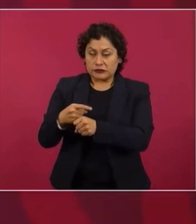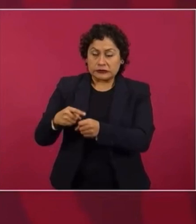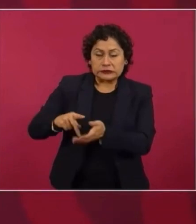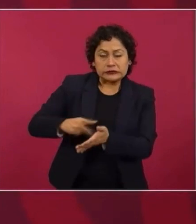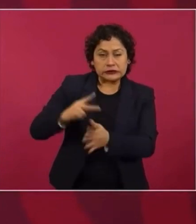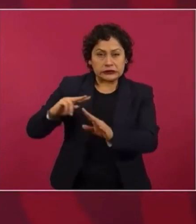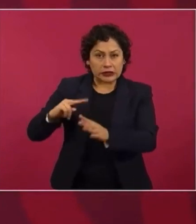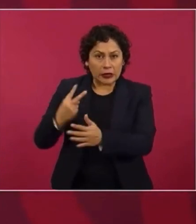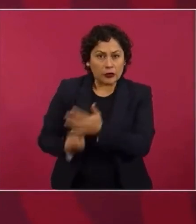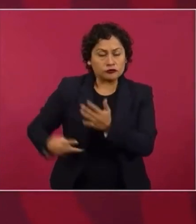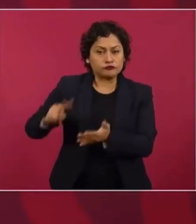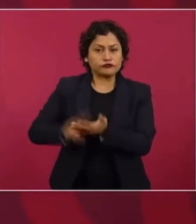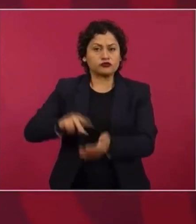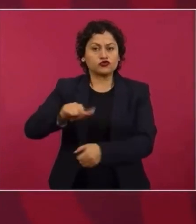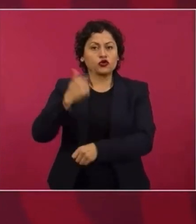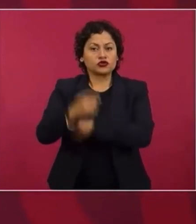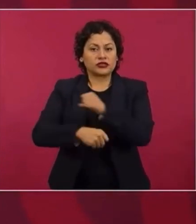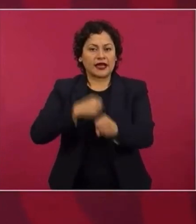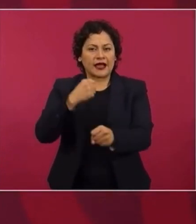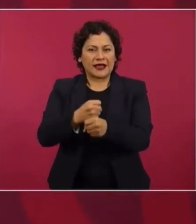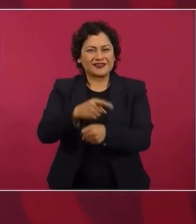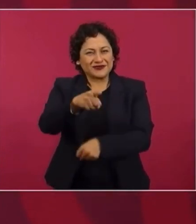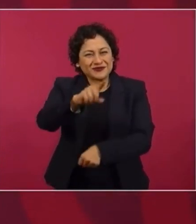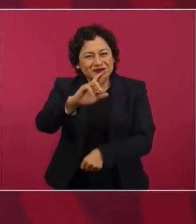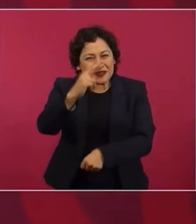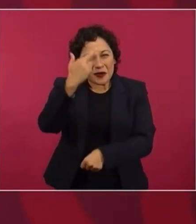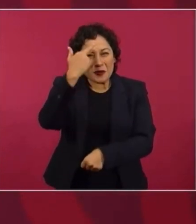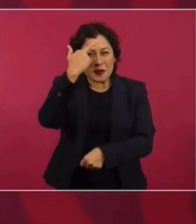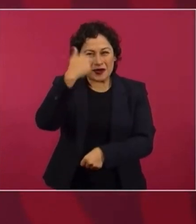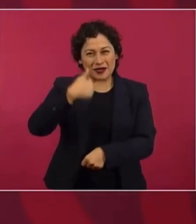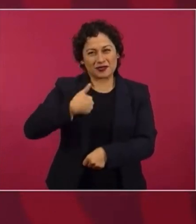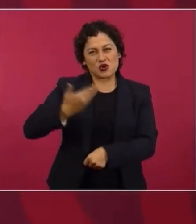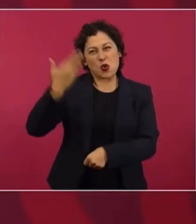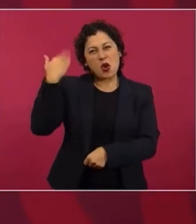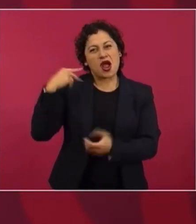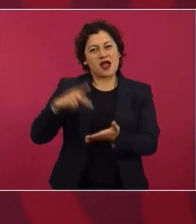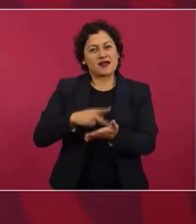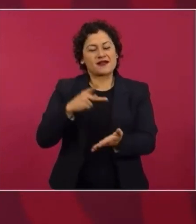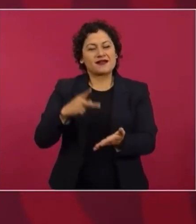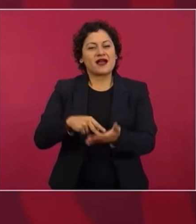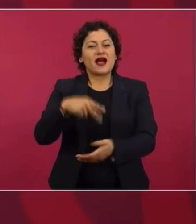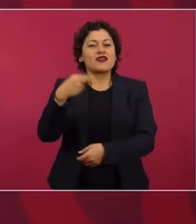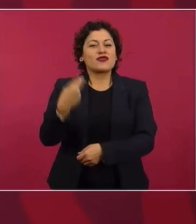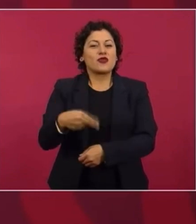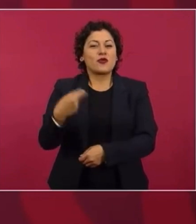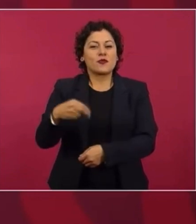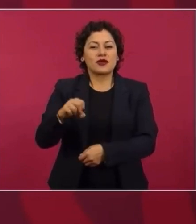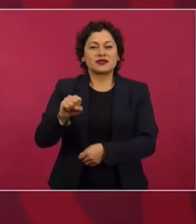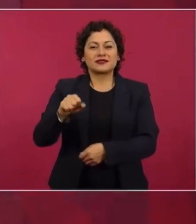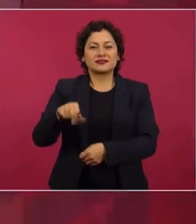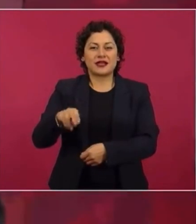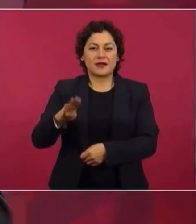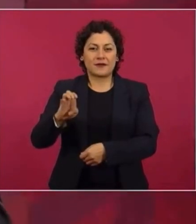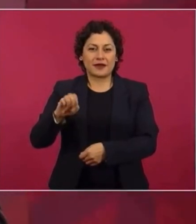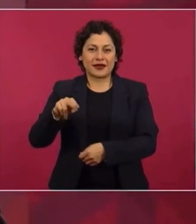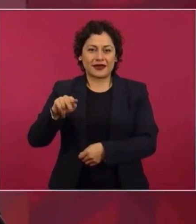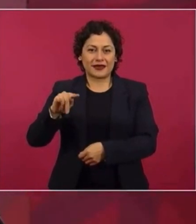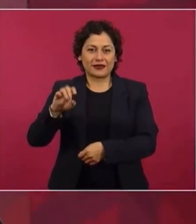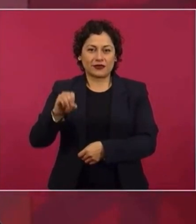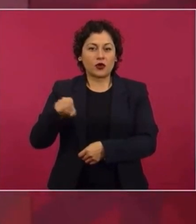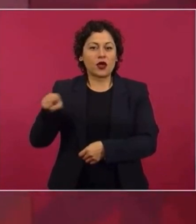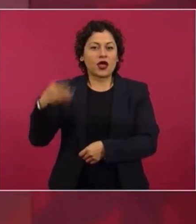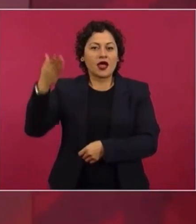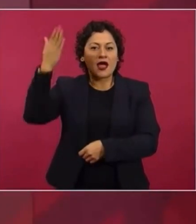Se acuerdan que siempre hablo de San Benito, que puso orden en los